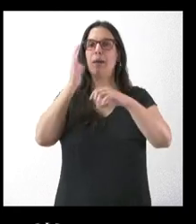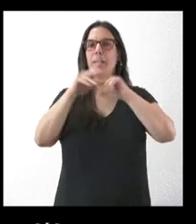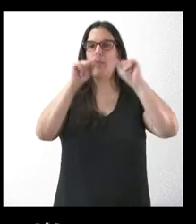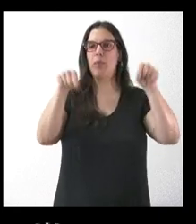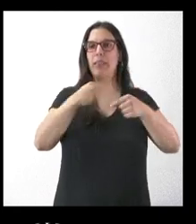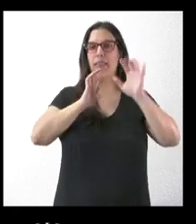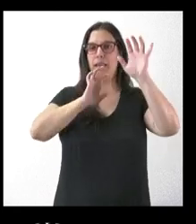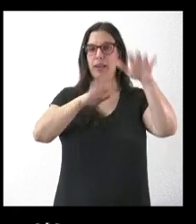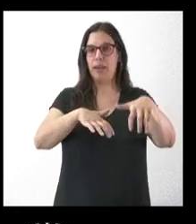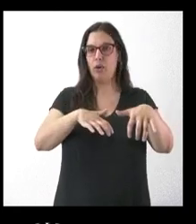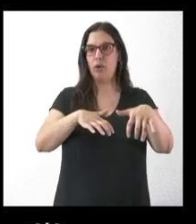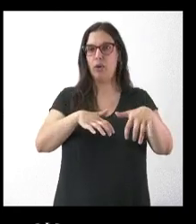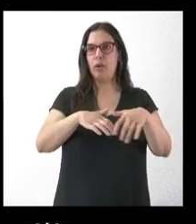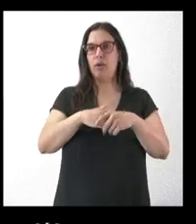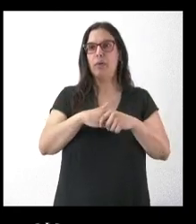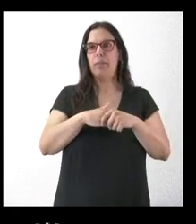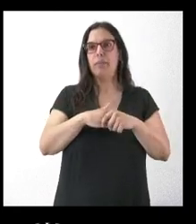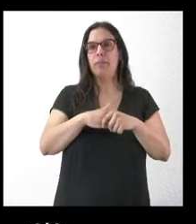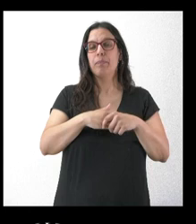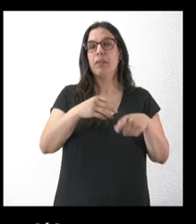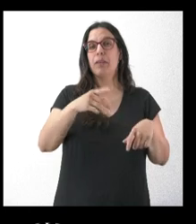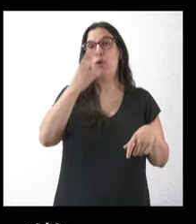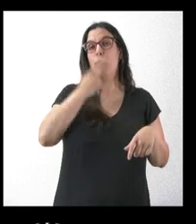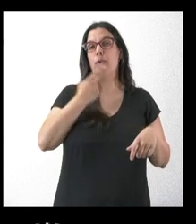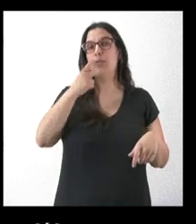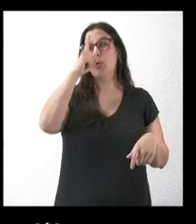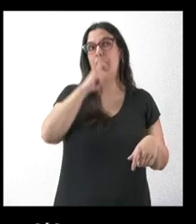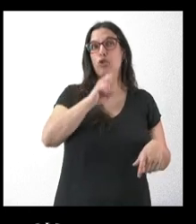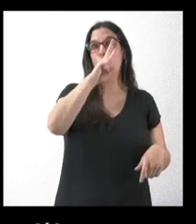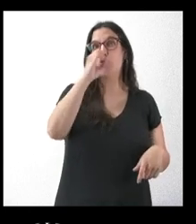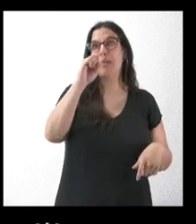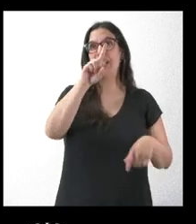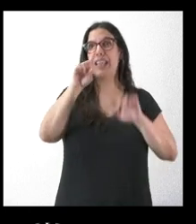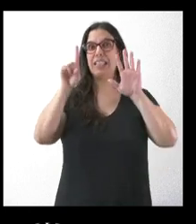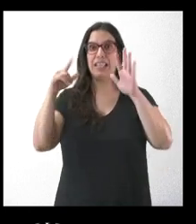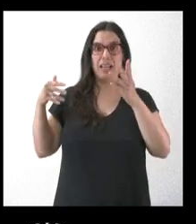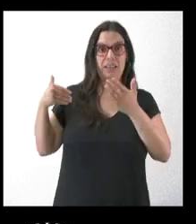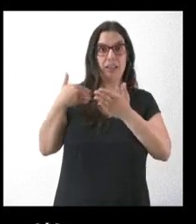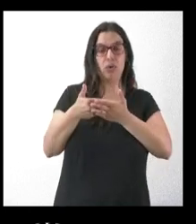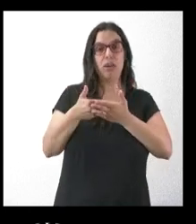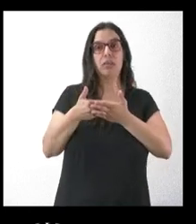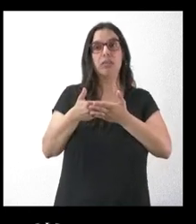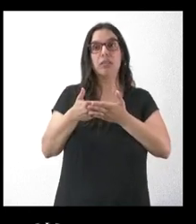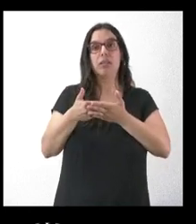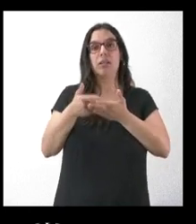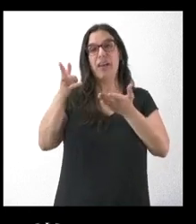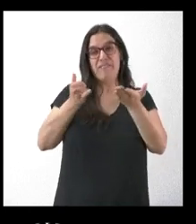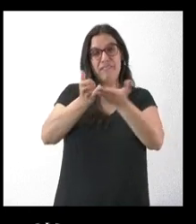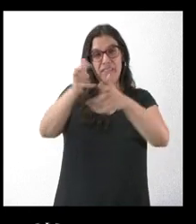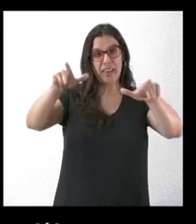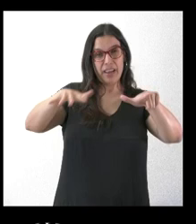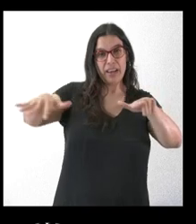que se viene comprometiendo inicialmente ya desde el año 2016 y que, bueno, en una finca de